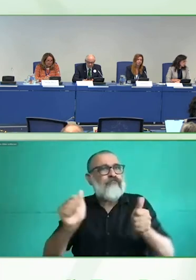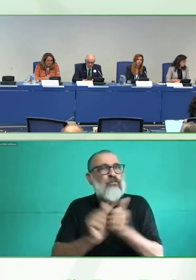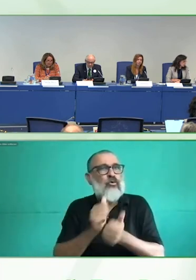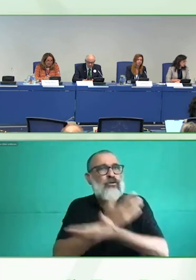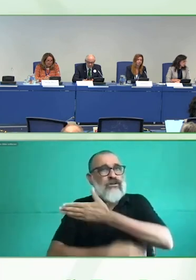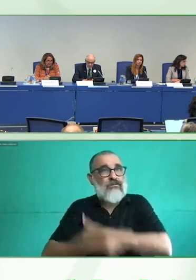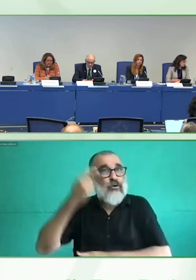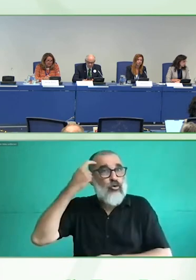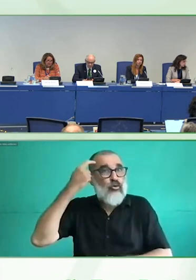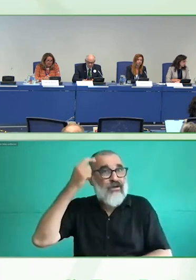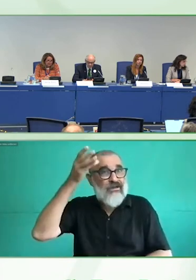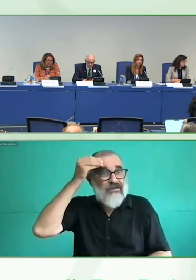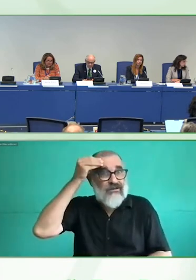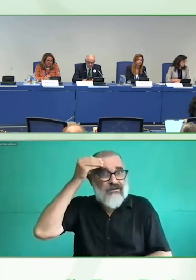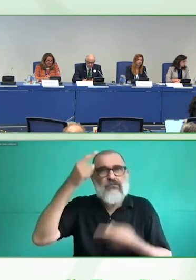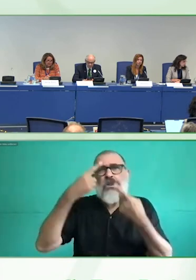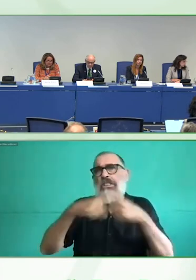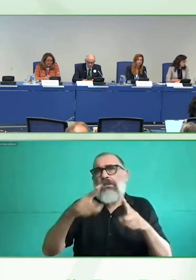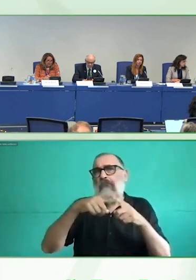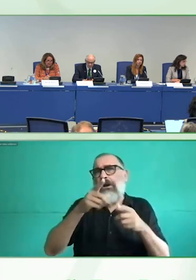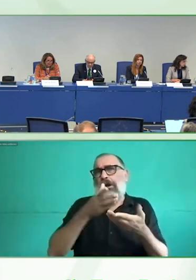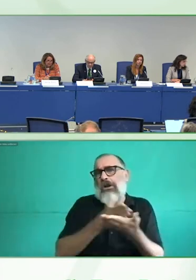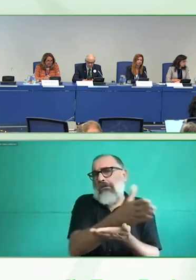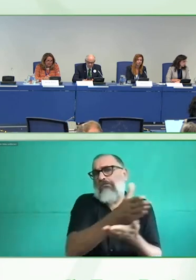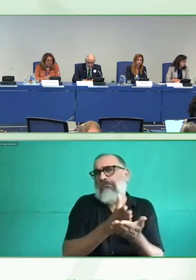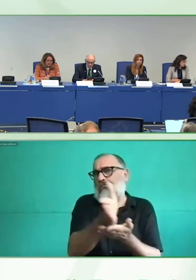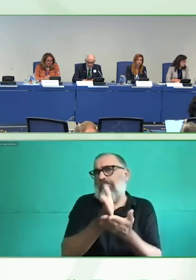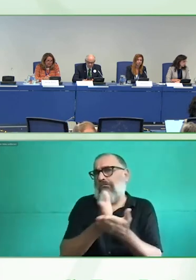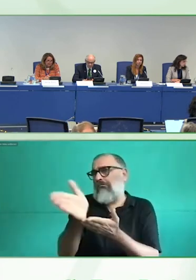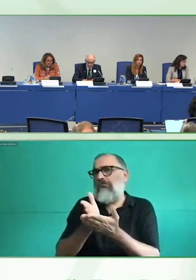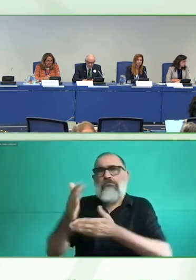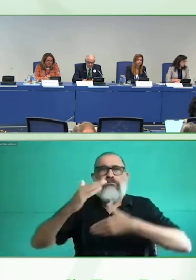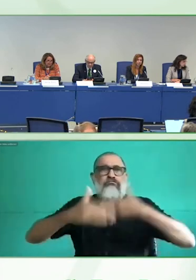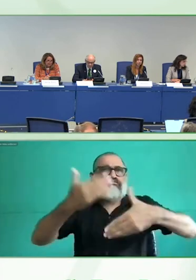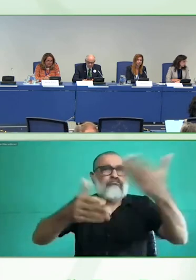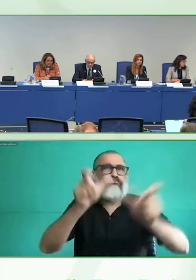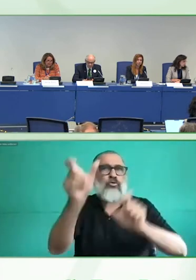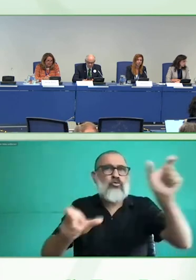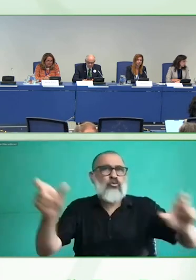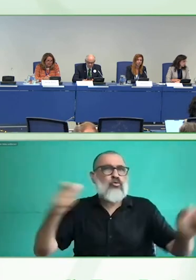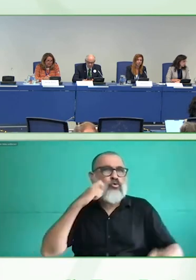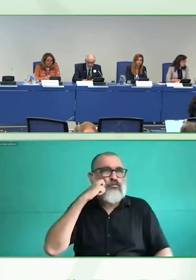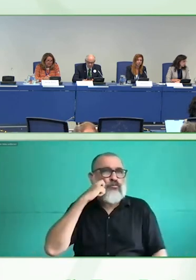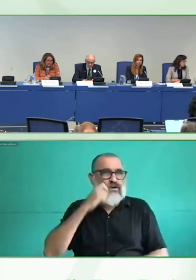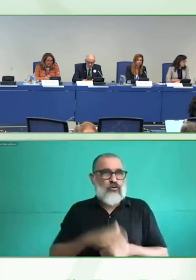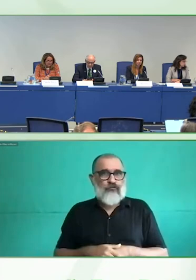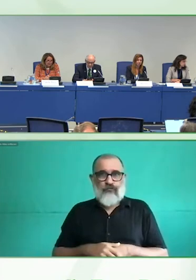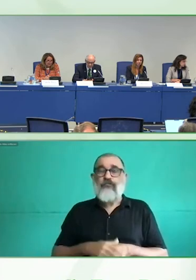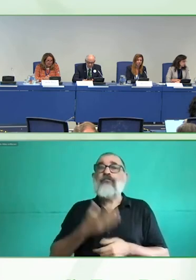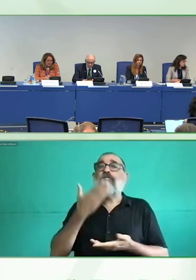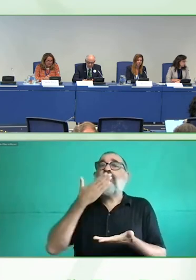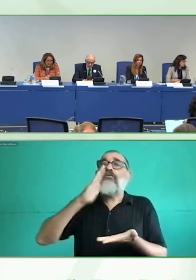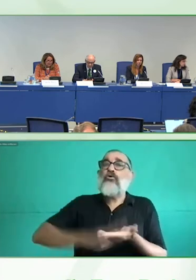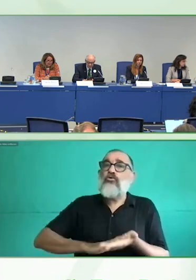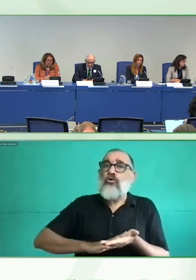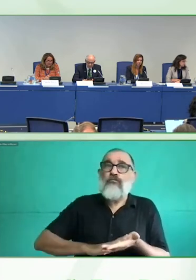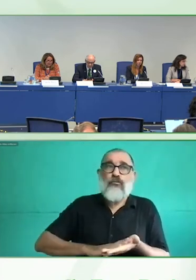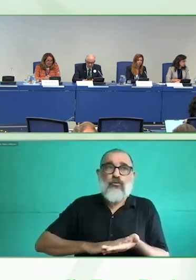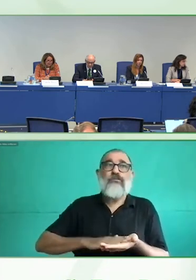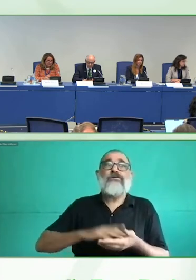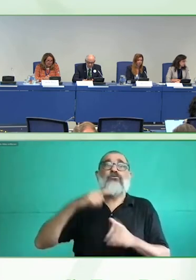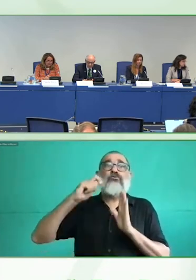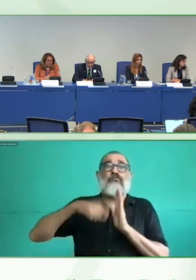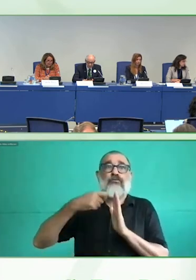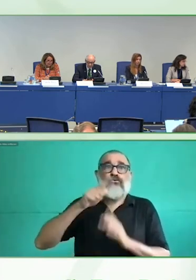2022, en las que hemos contado con la participación de más de 250 expositores. En la primera